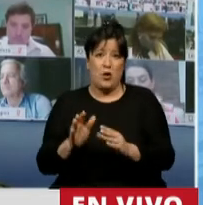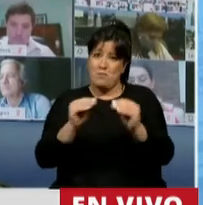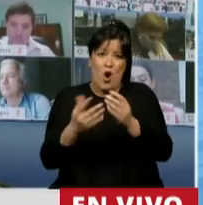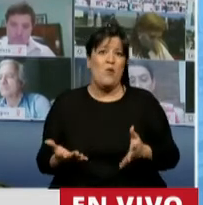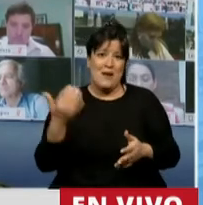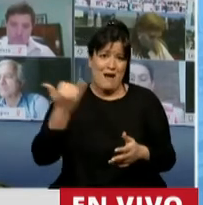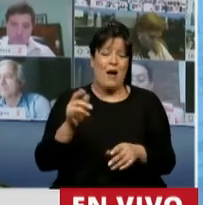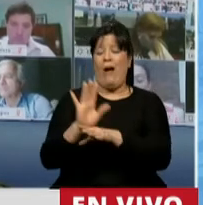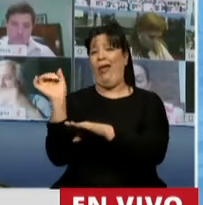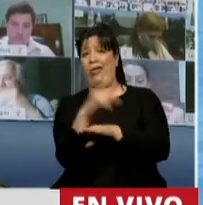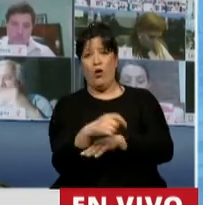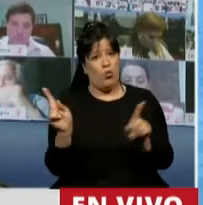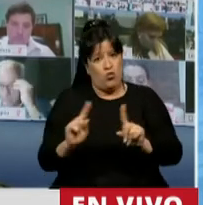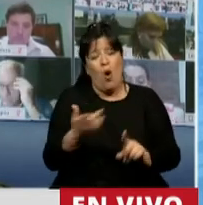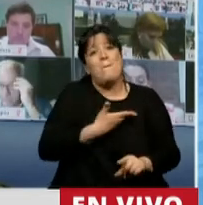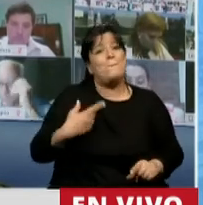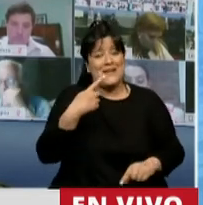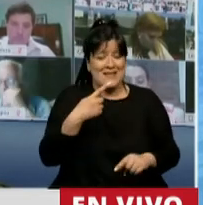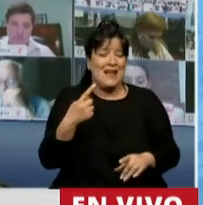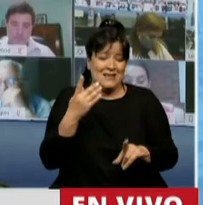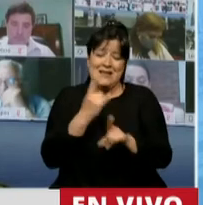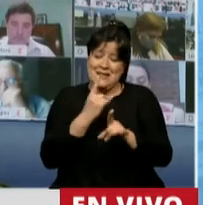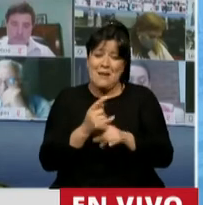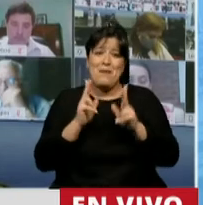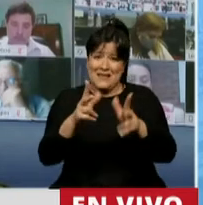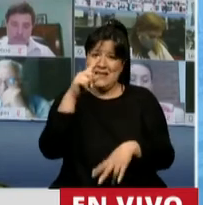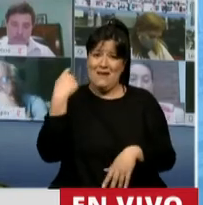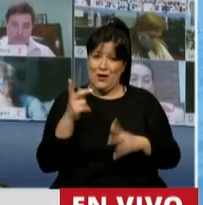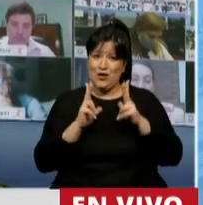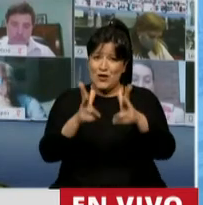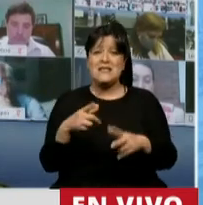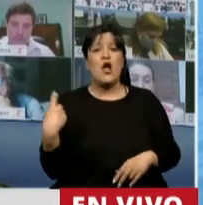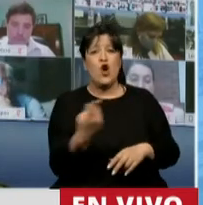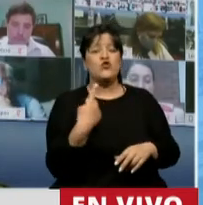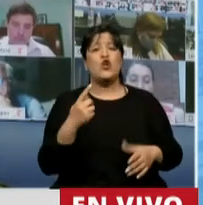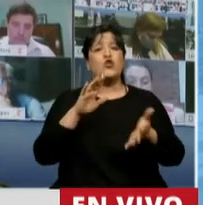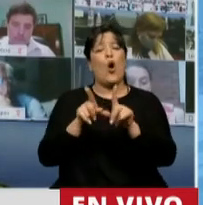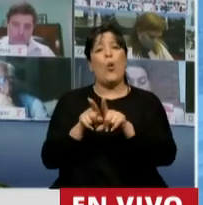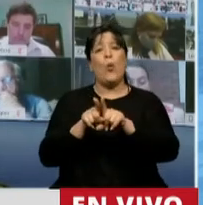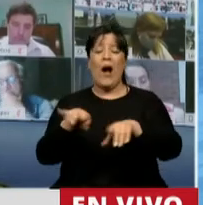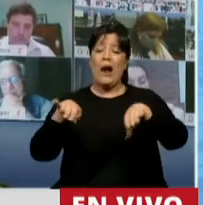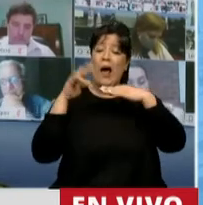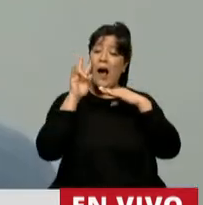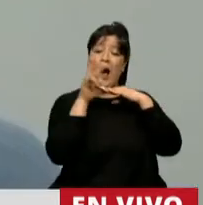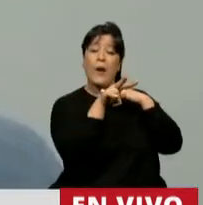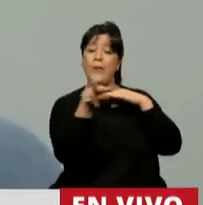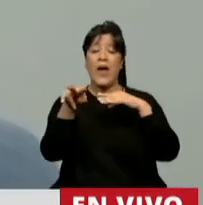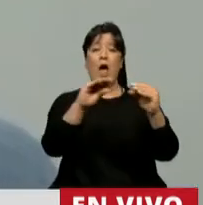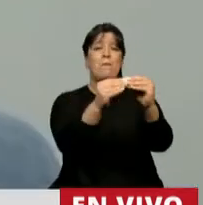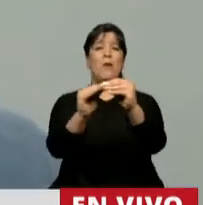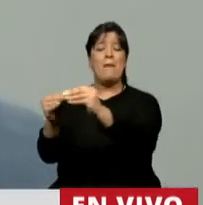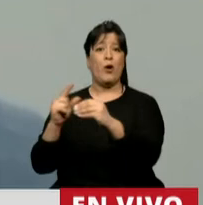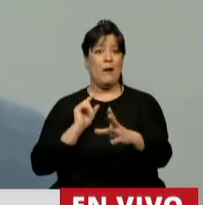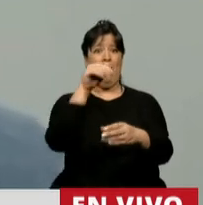mirar para el costado, lo dice siempre nuestro Presidente. Nosotros no somos plateístas que vemos cómo pasan los problemas sin